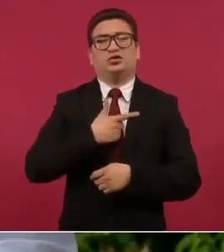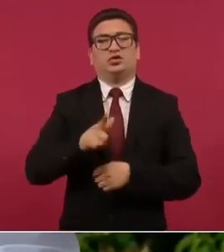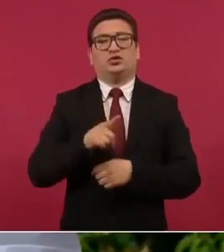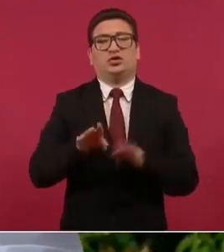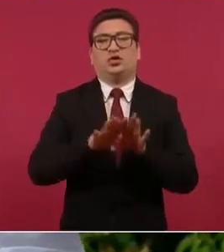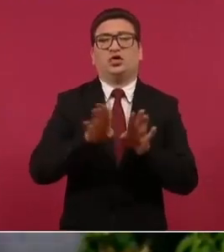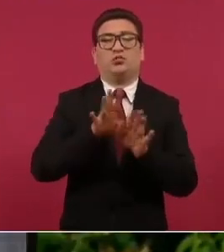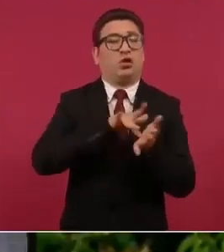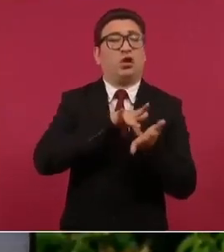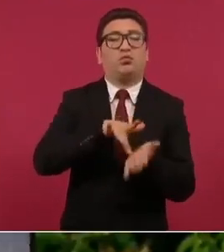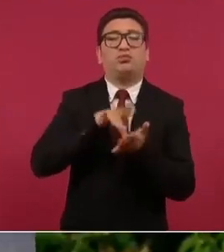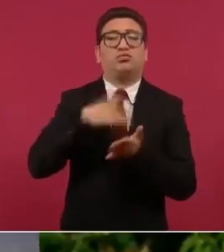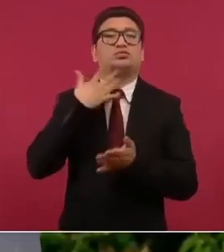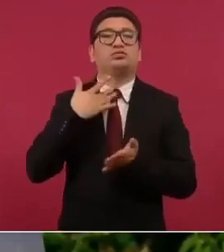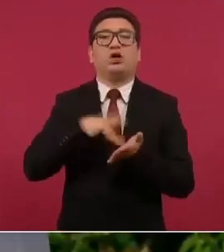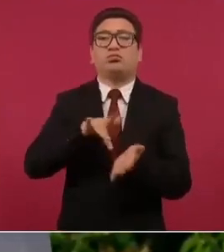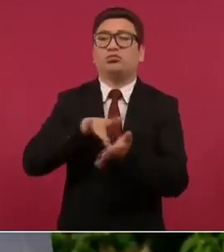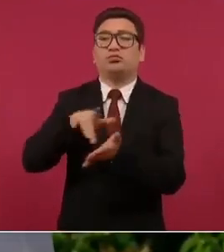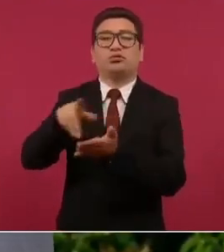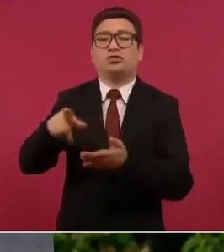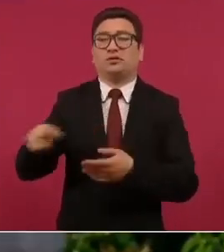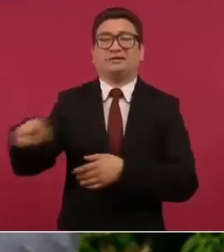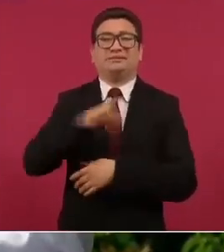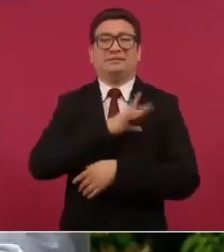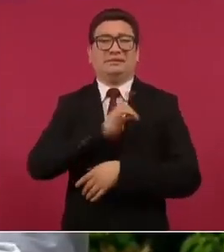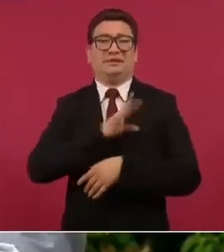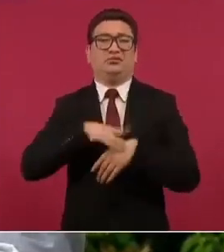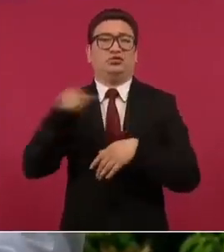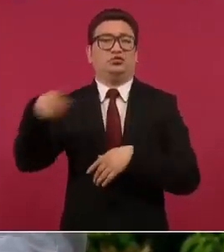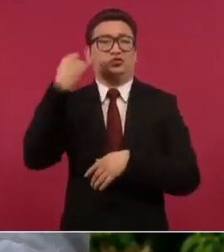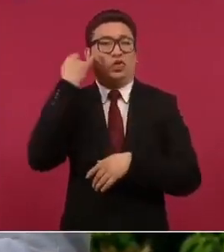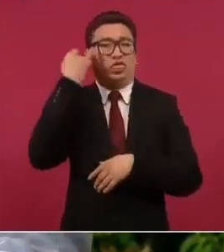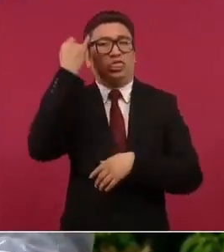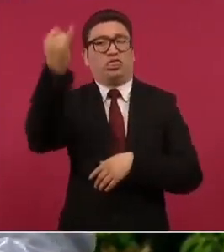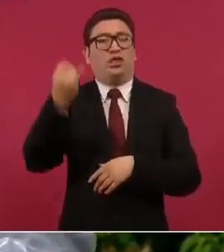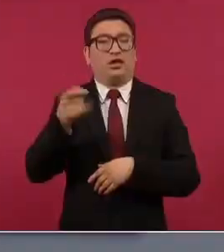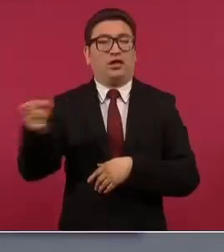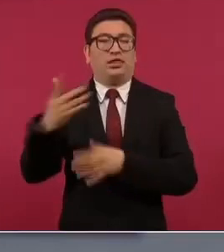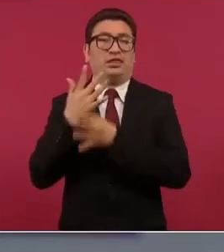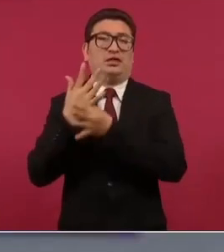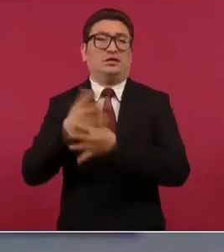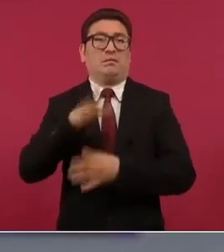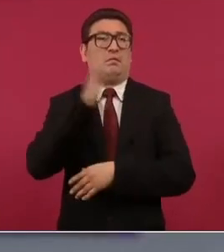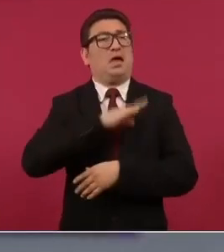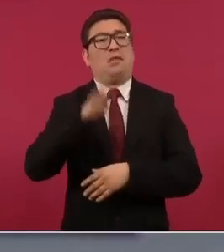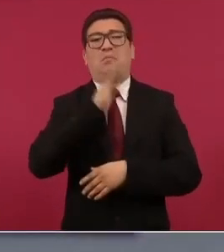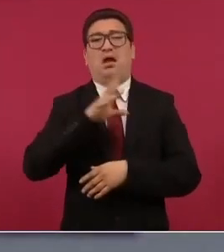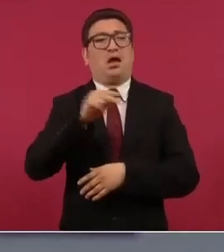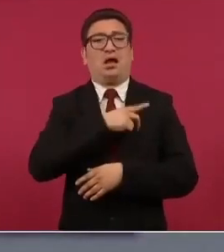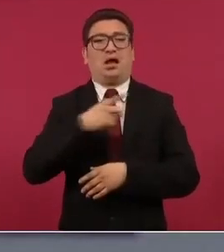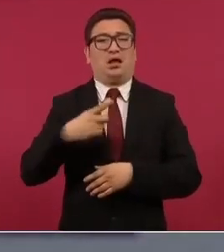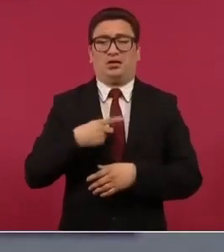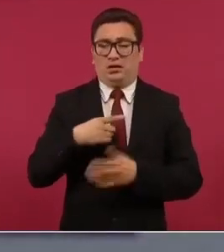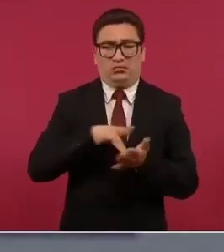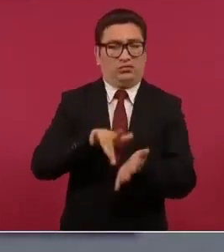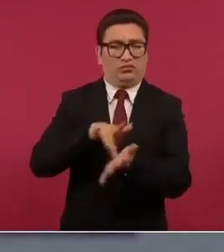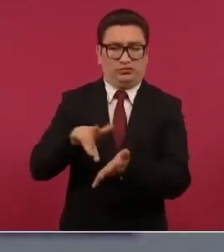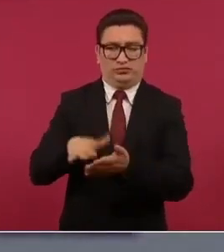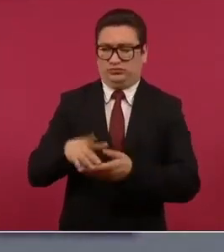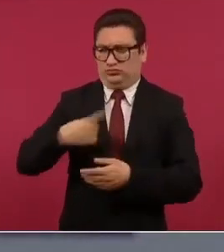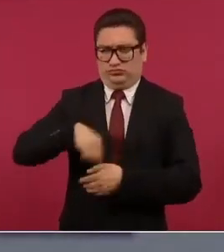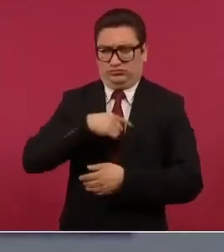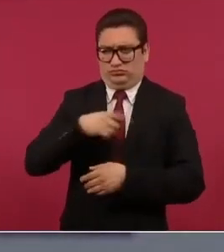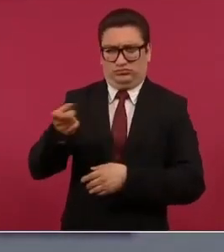subsidio porque su concepción es otra satanizaron los subsidios nosotros